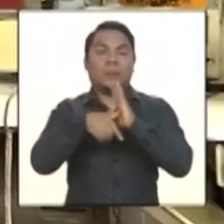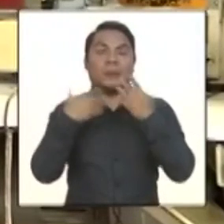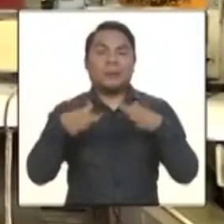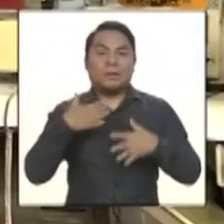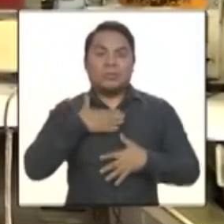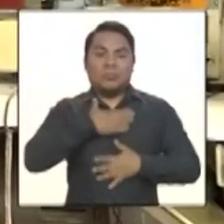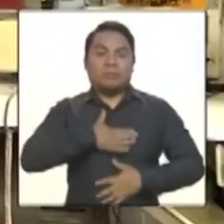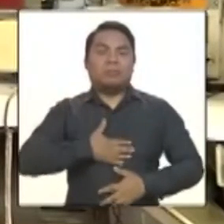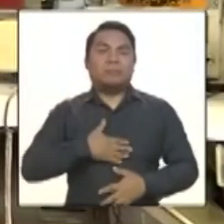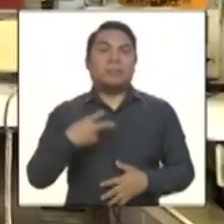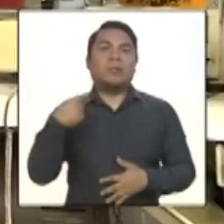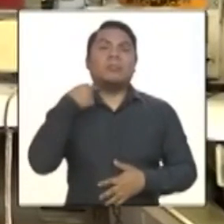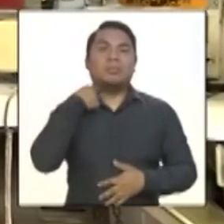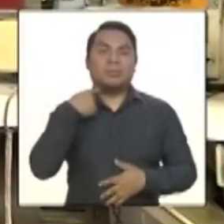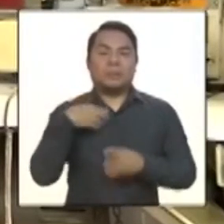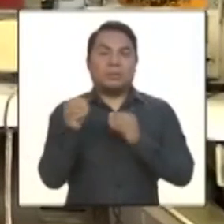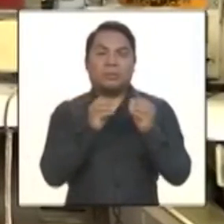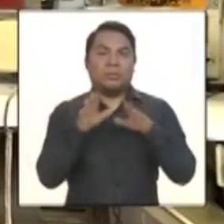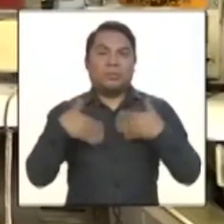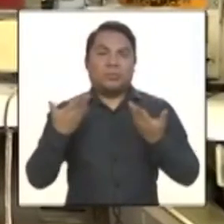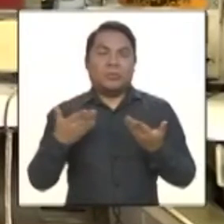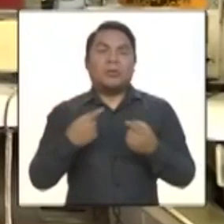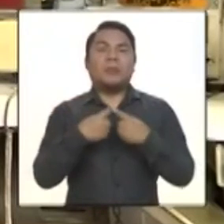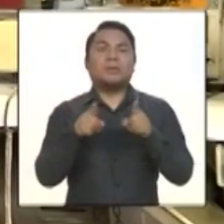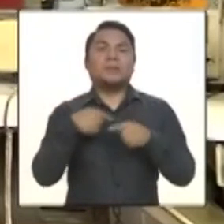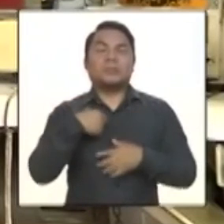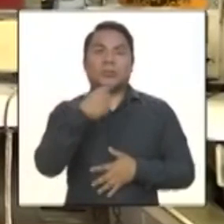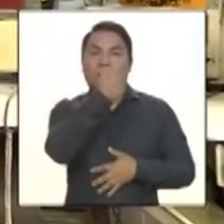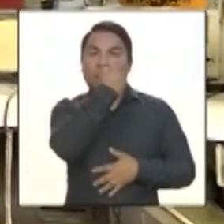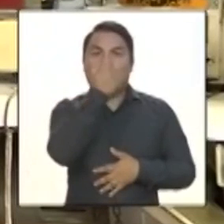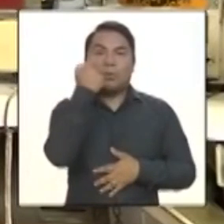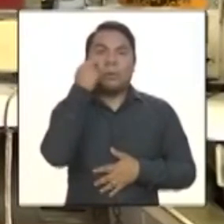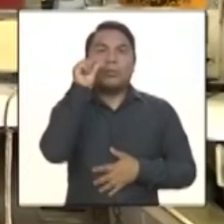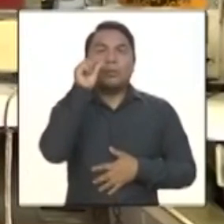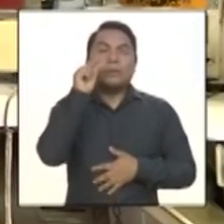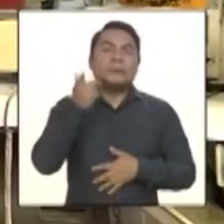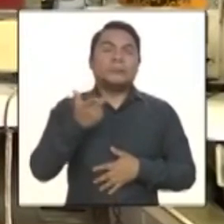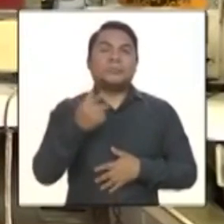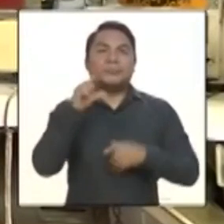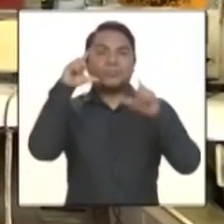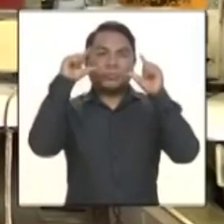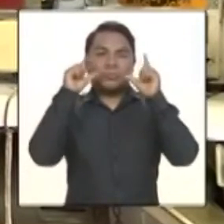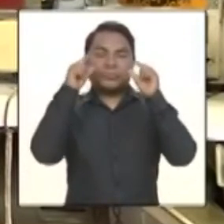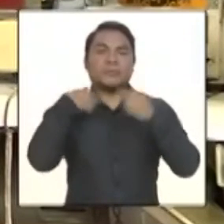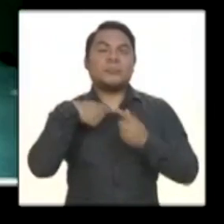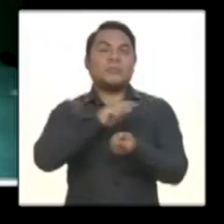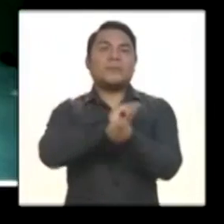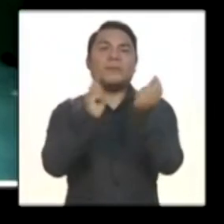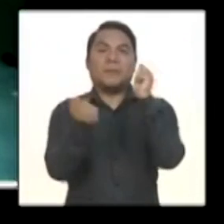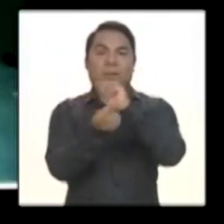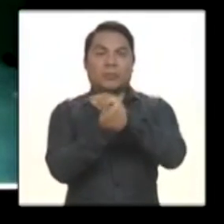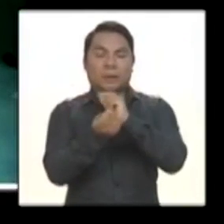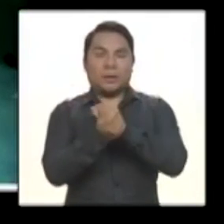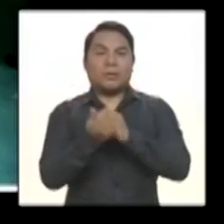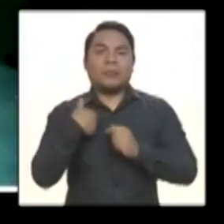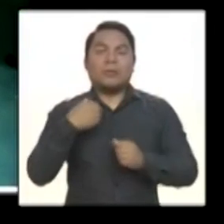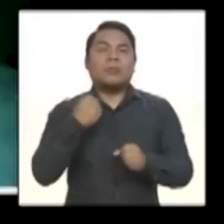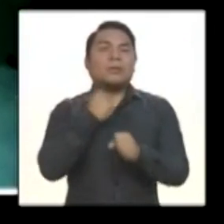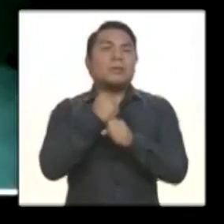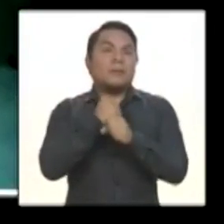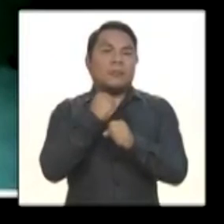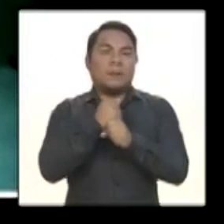parálisis facial que tuve, quedé con los ojos medio dañados, entonces tuve que cambiar de trabajo.